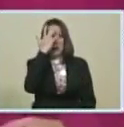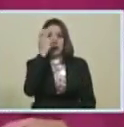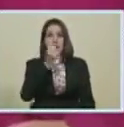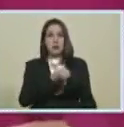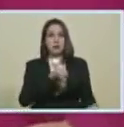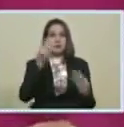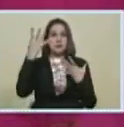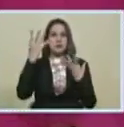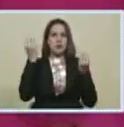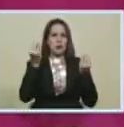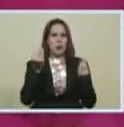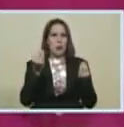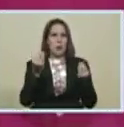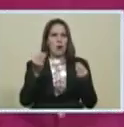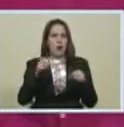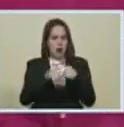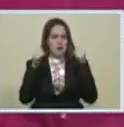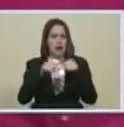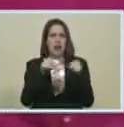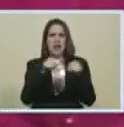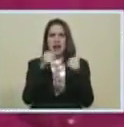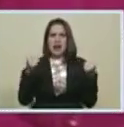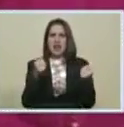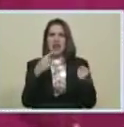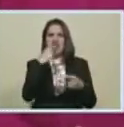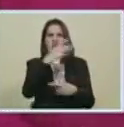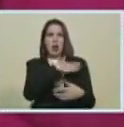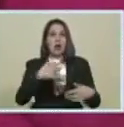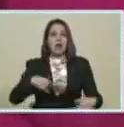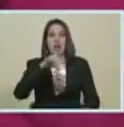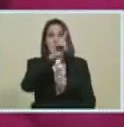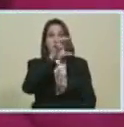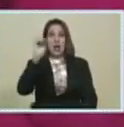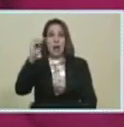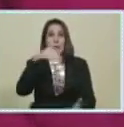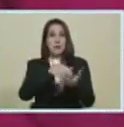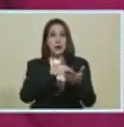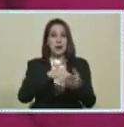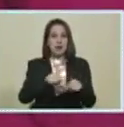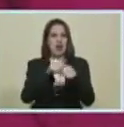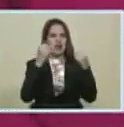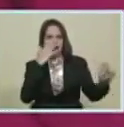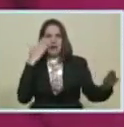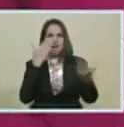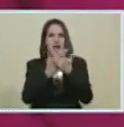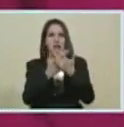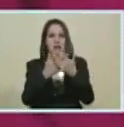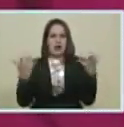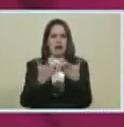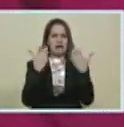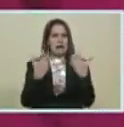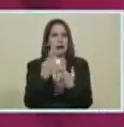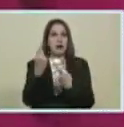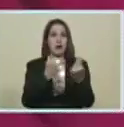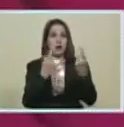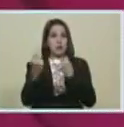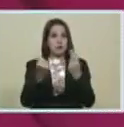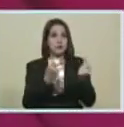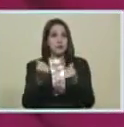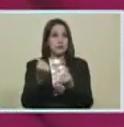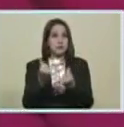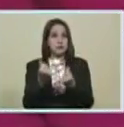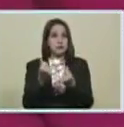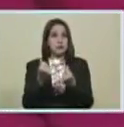lanzó Ese estado mayor De panaderías Cuando dijo Quiero Diez mil panaderías Para hacerle frente A la guerra económica Que está